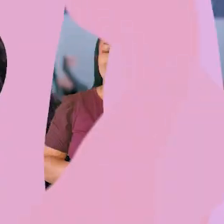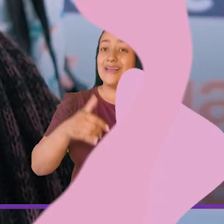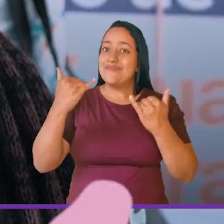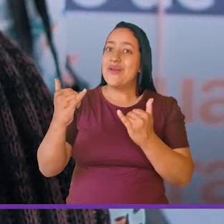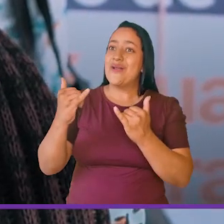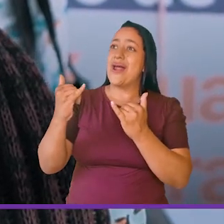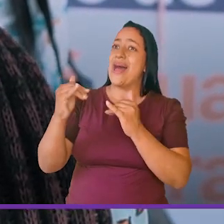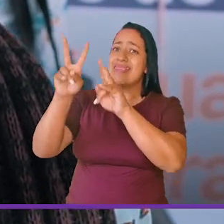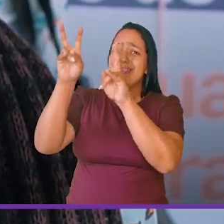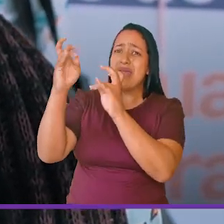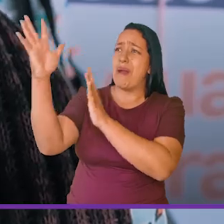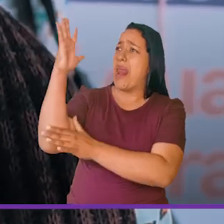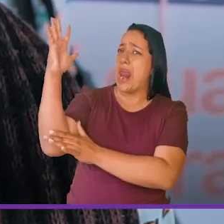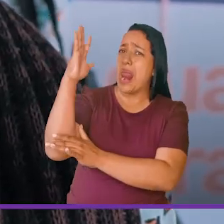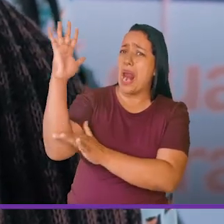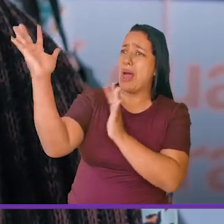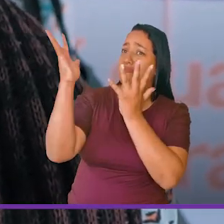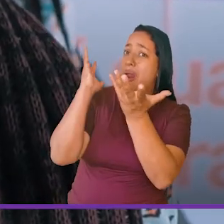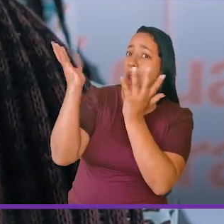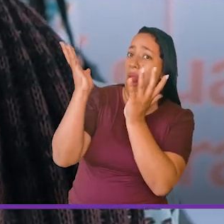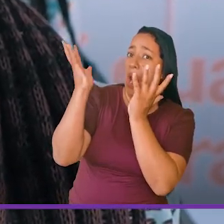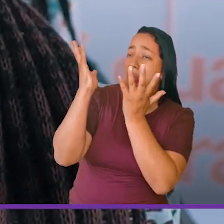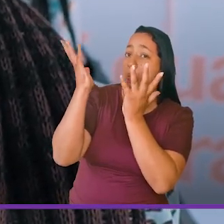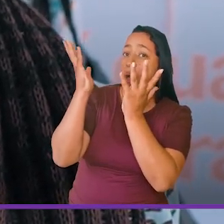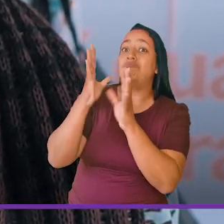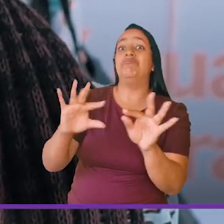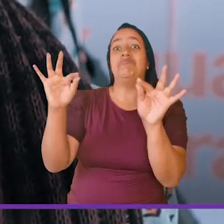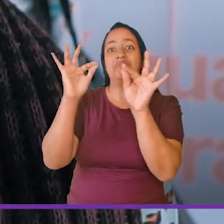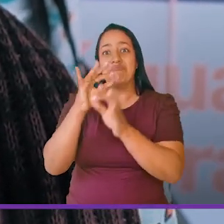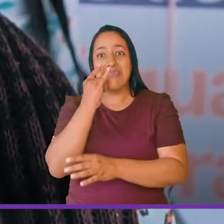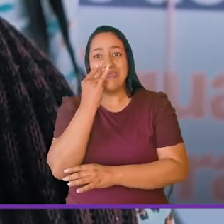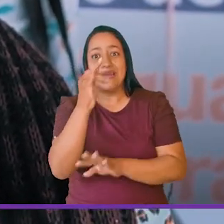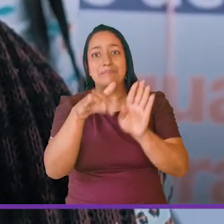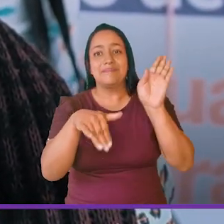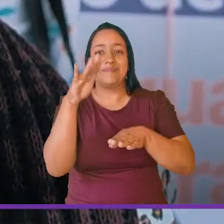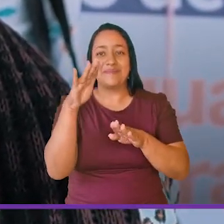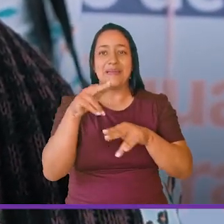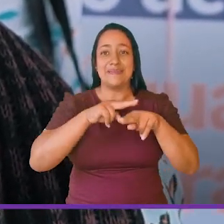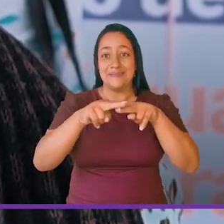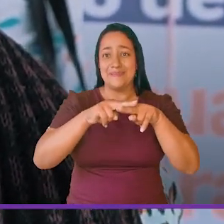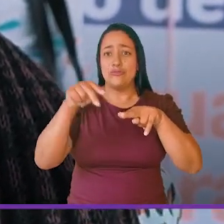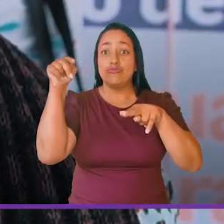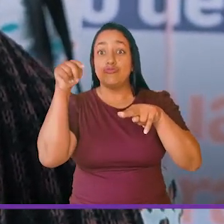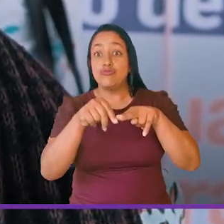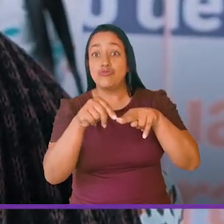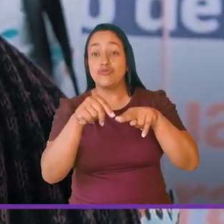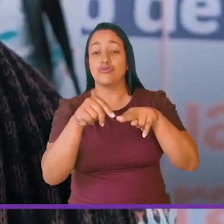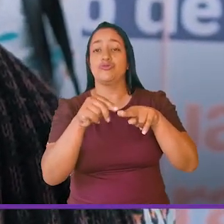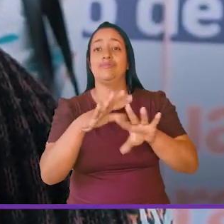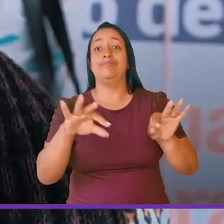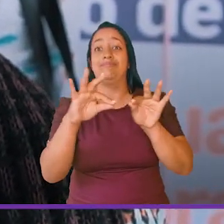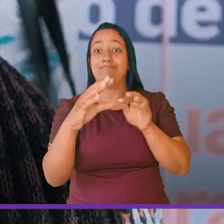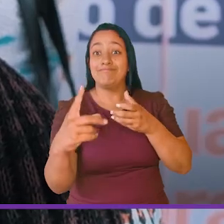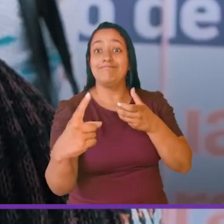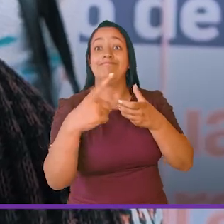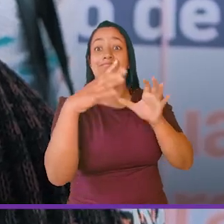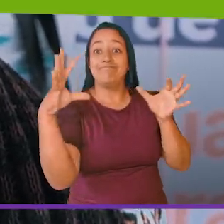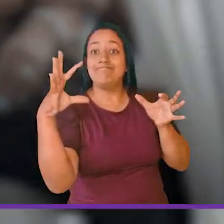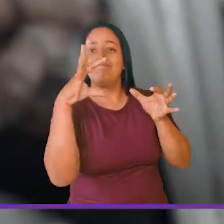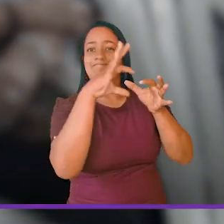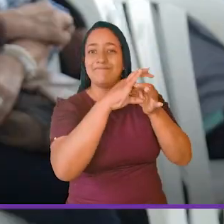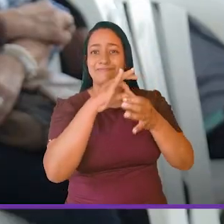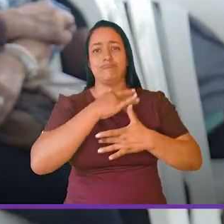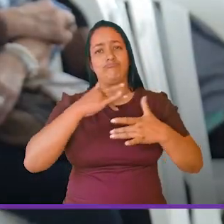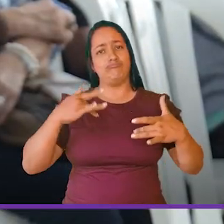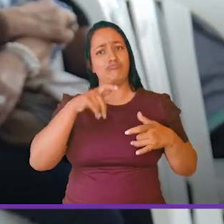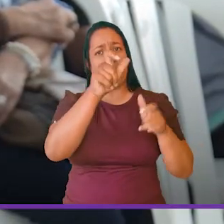El conversatorio súper importantísimo y sobre todo que me llamó mucho la atención que el metro esté vinculando la